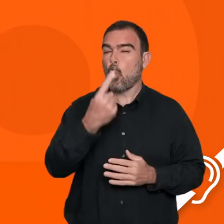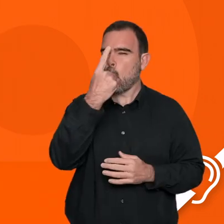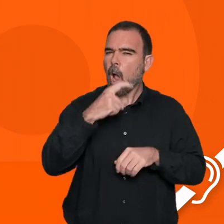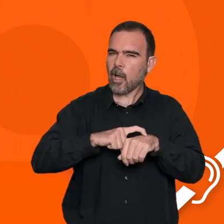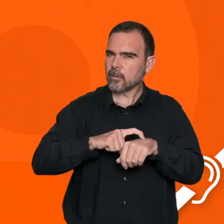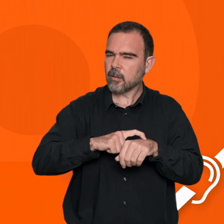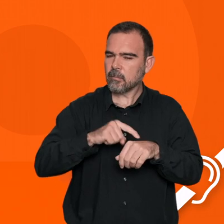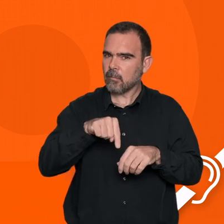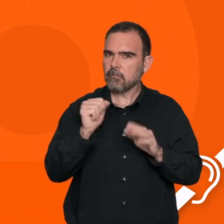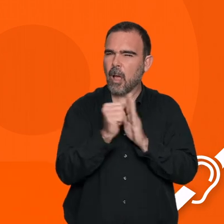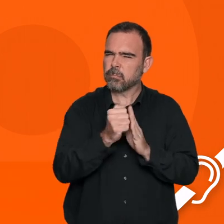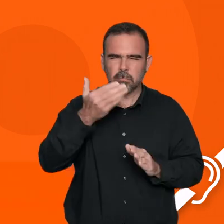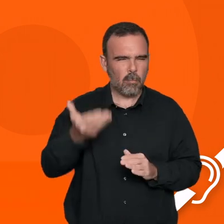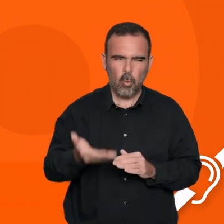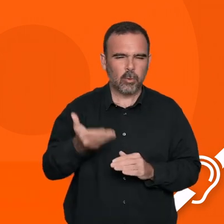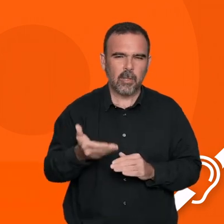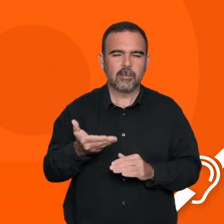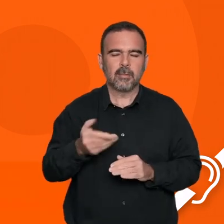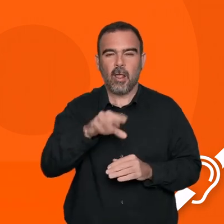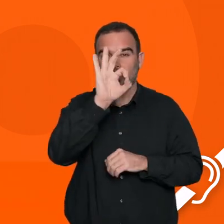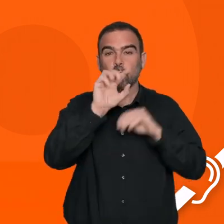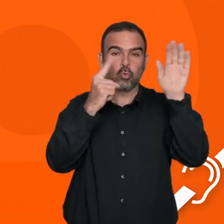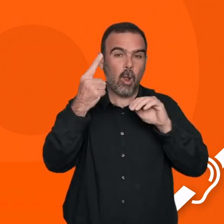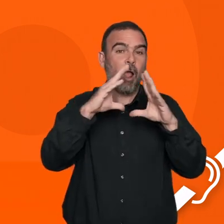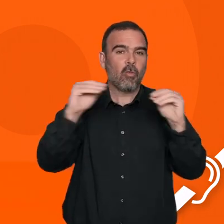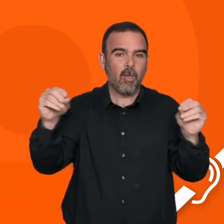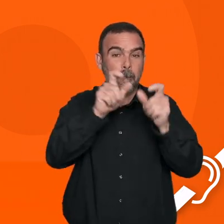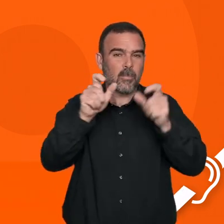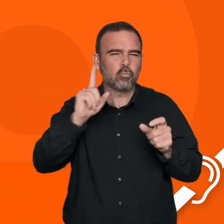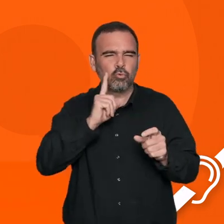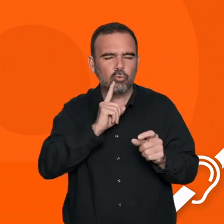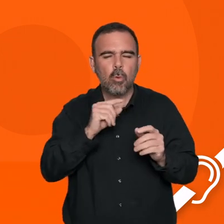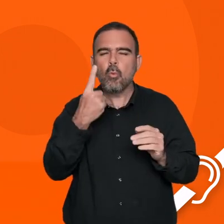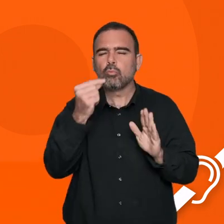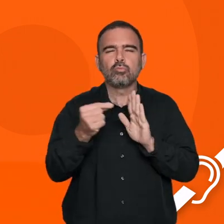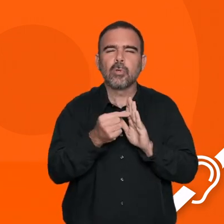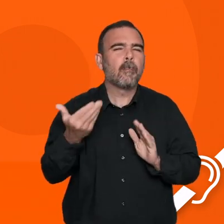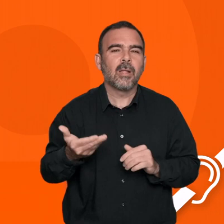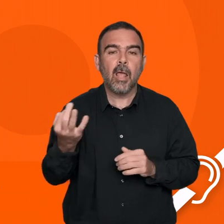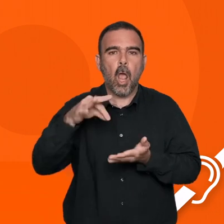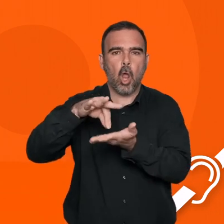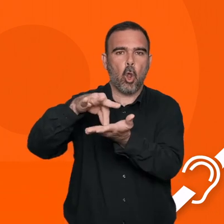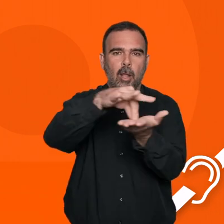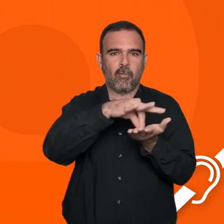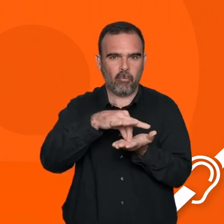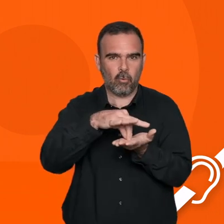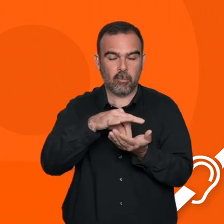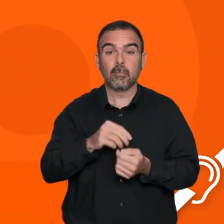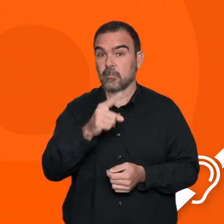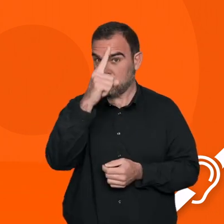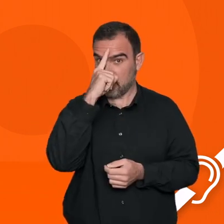Una de las características más importantes de la app 061 Andalucía Personas Sordas es la